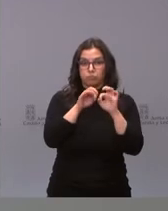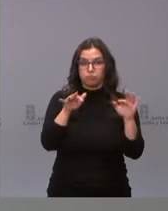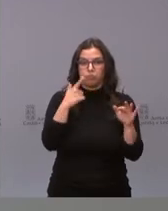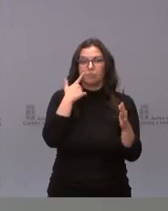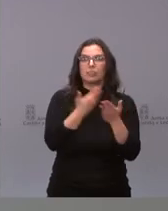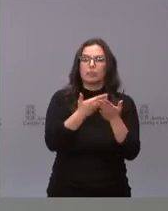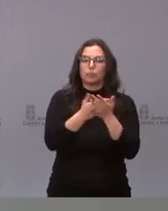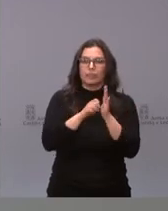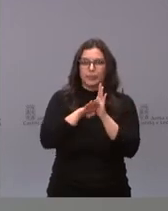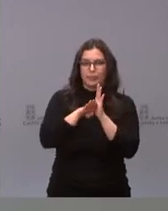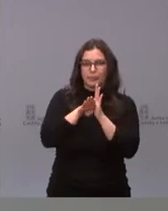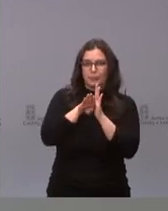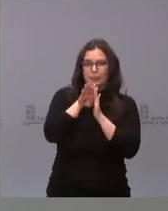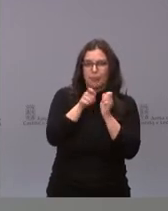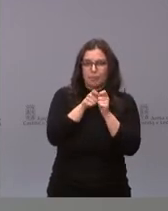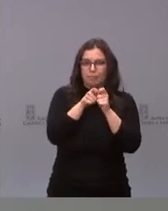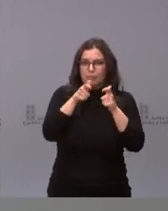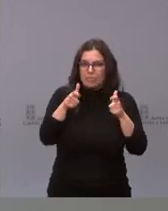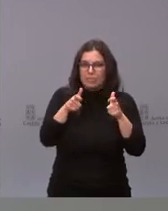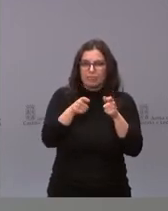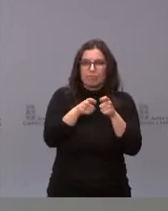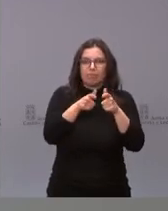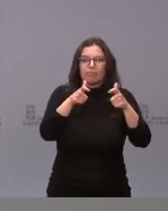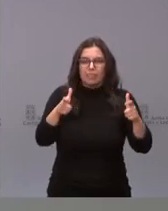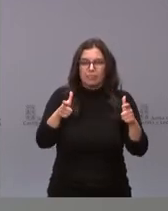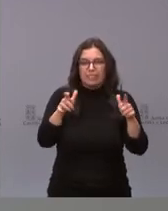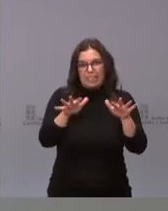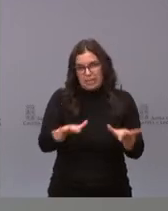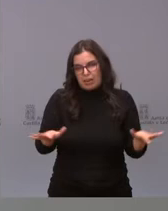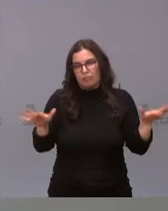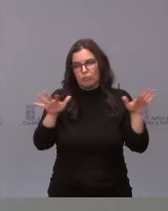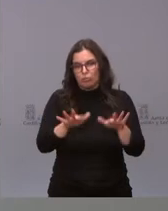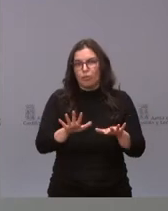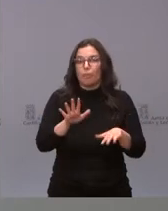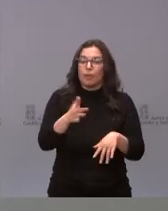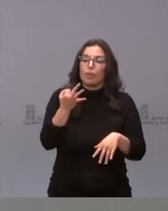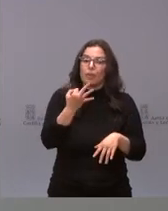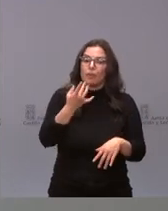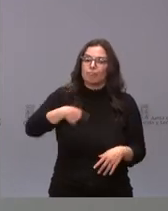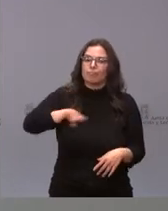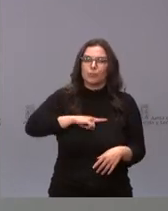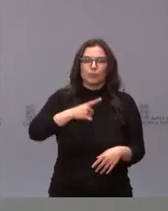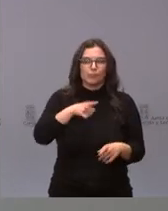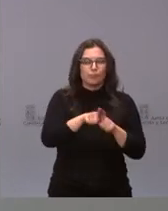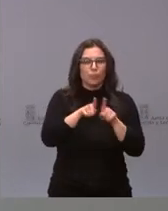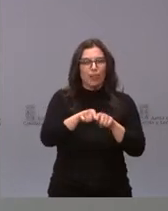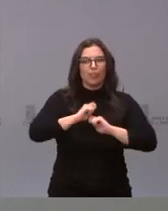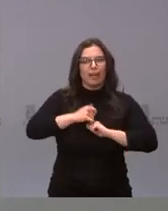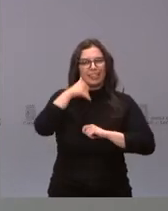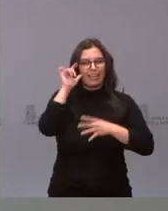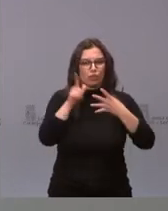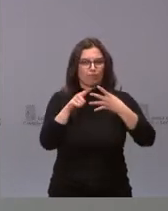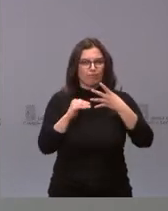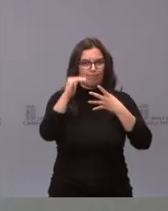progresivo de los casos, lento pero progresivo, que nos hace estar en nuestra comunidad en un riesgo elevado, por lo que